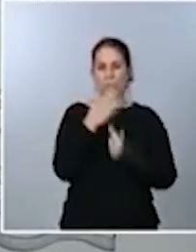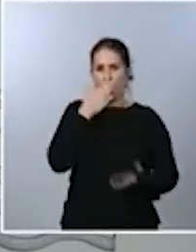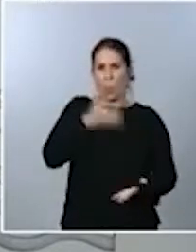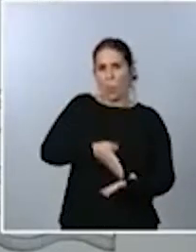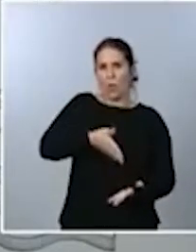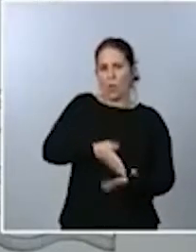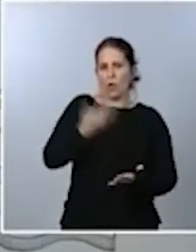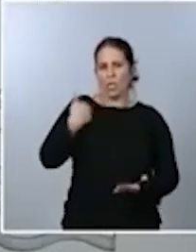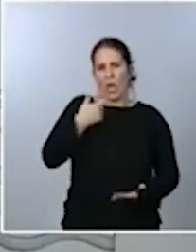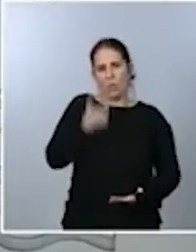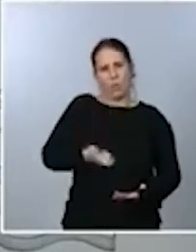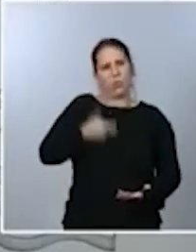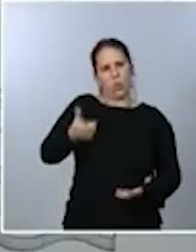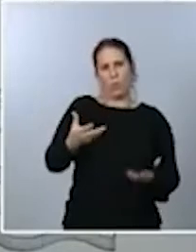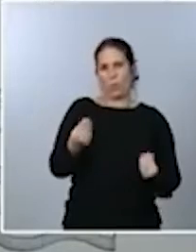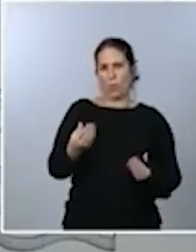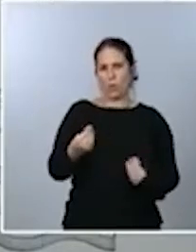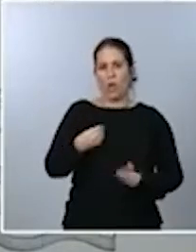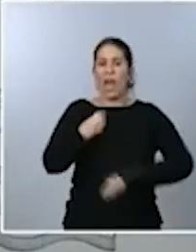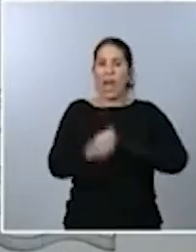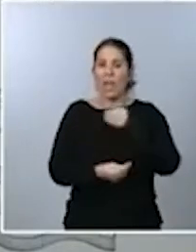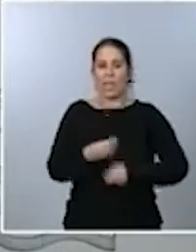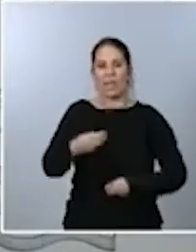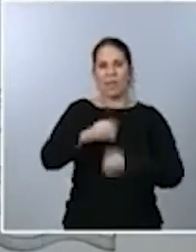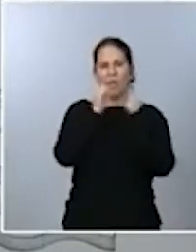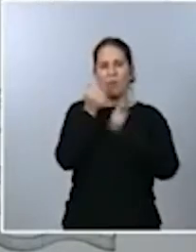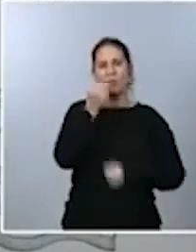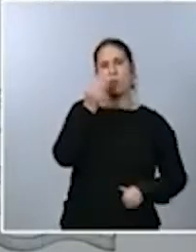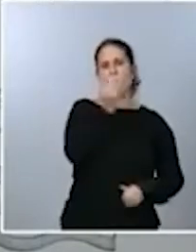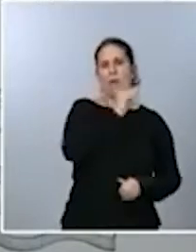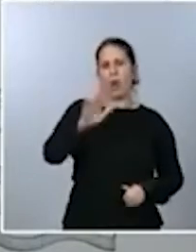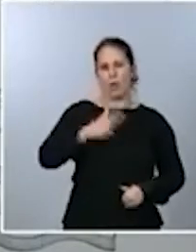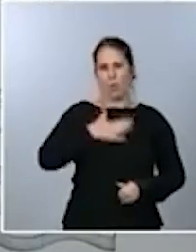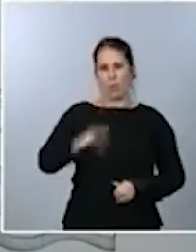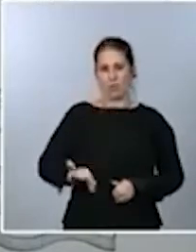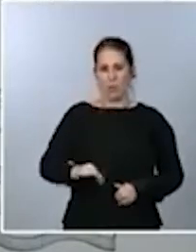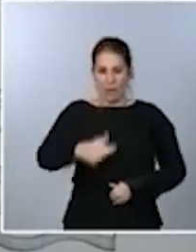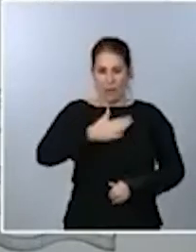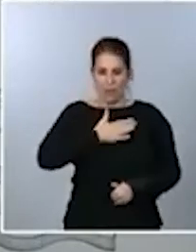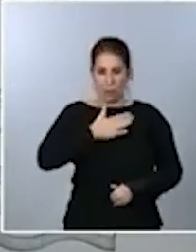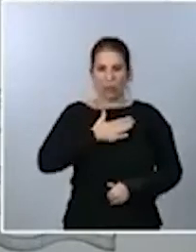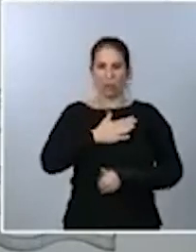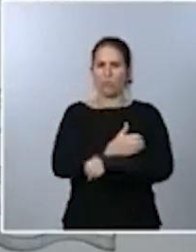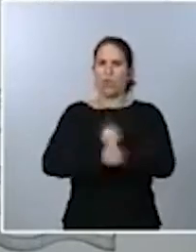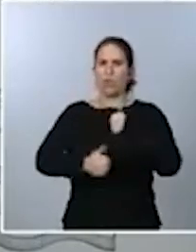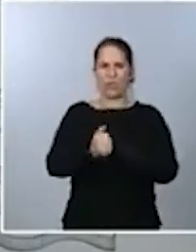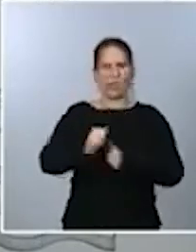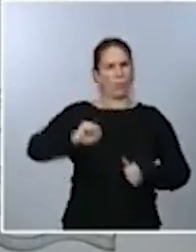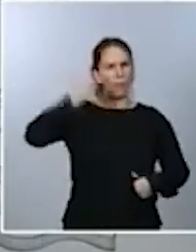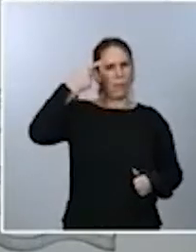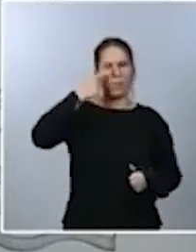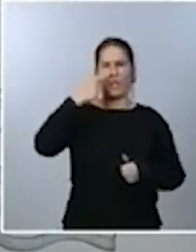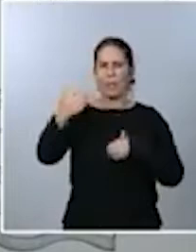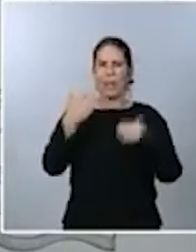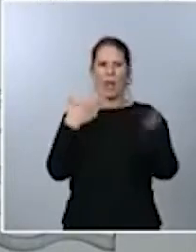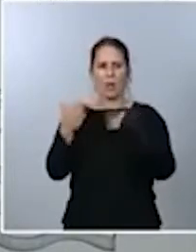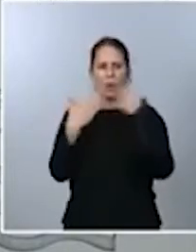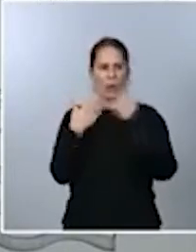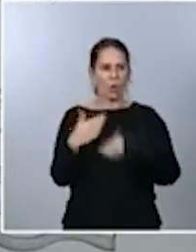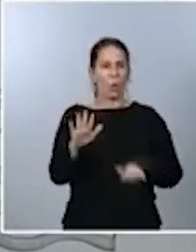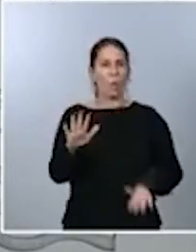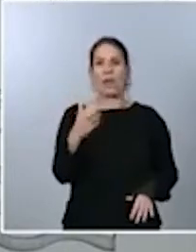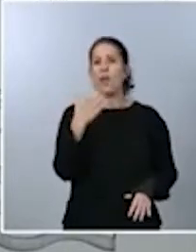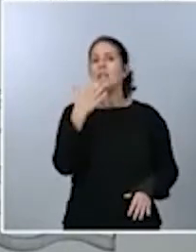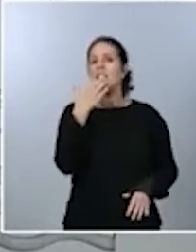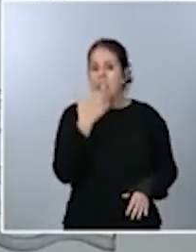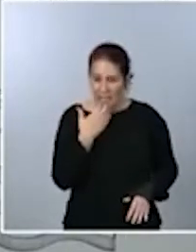y hacerlo de la mejor manera posible. Para nosotros, prioritario, lo primero, el diálogo. Pero si el diálogo que necesita